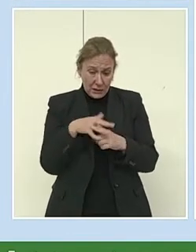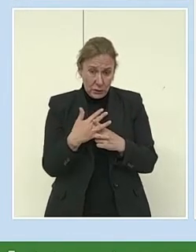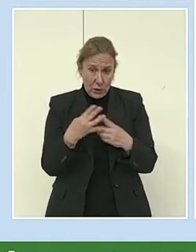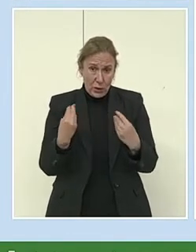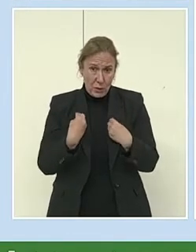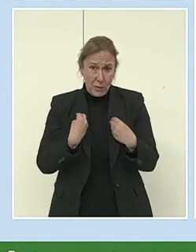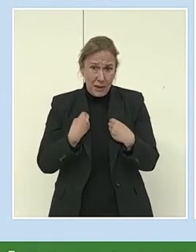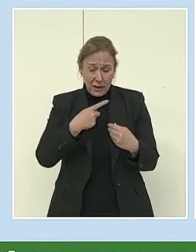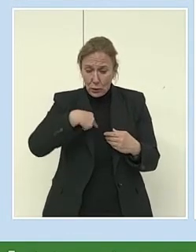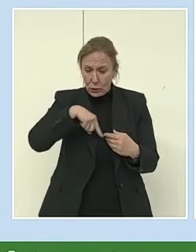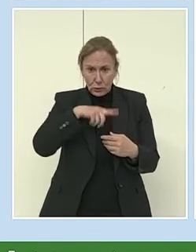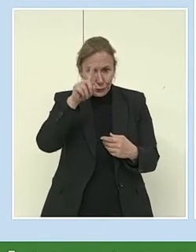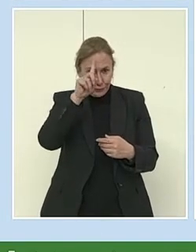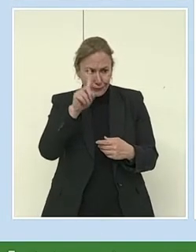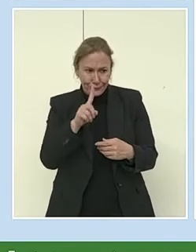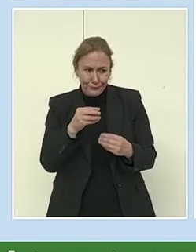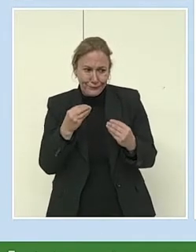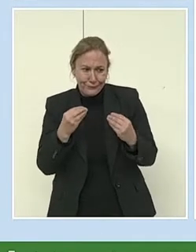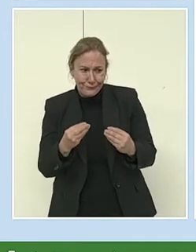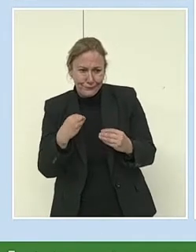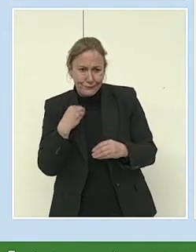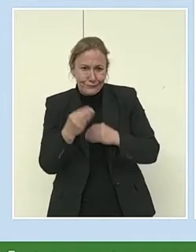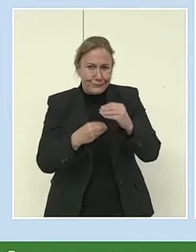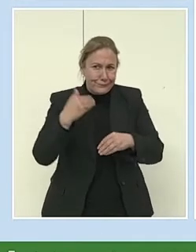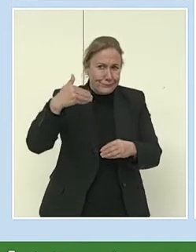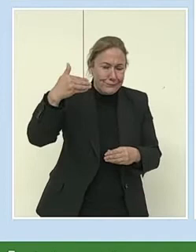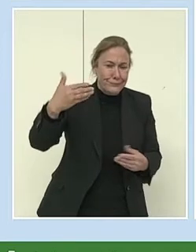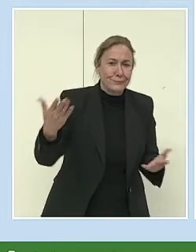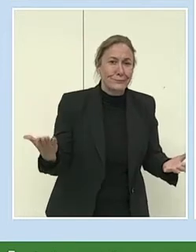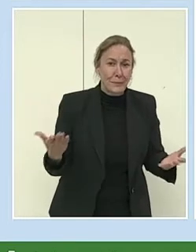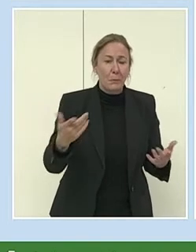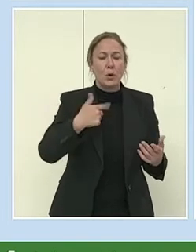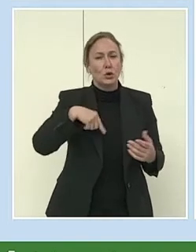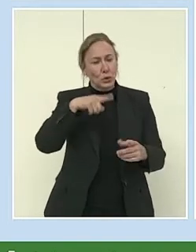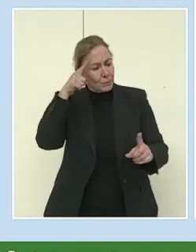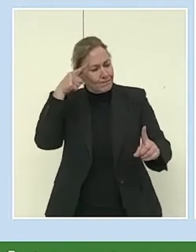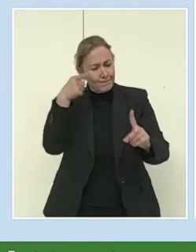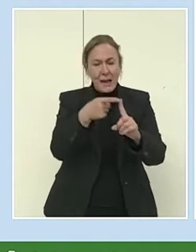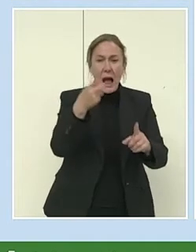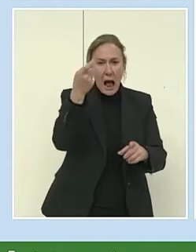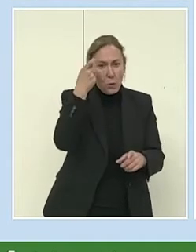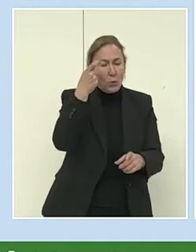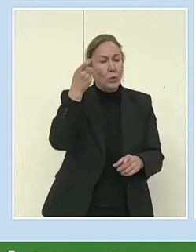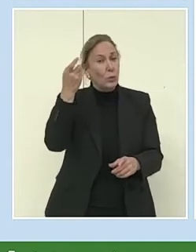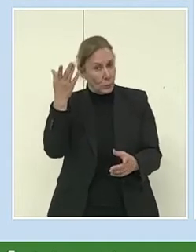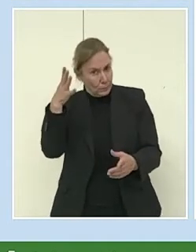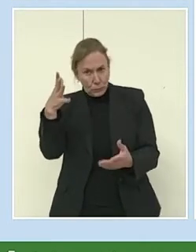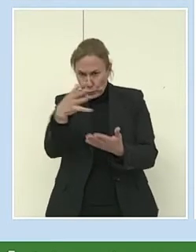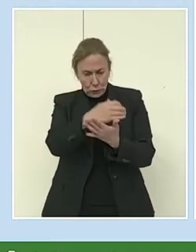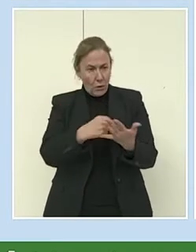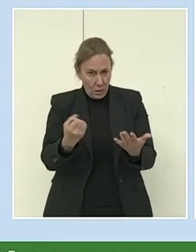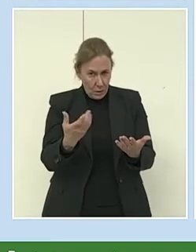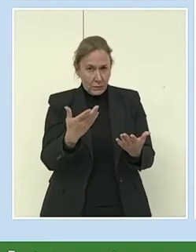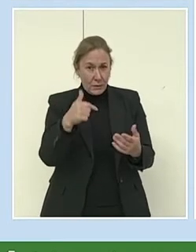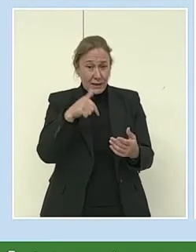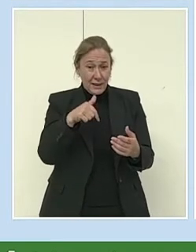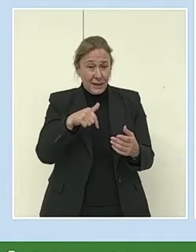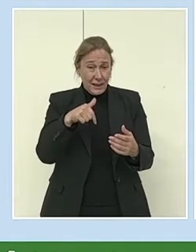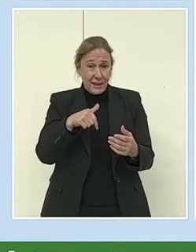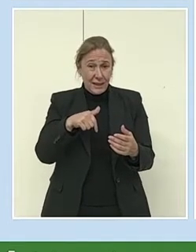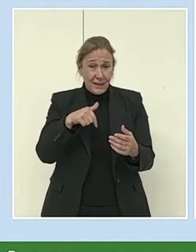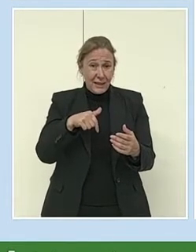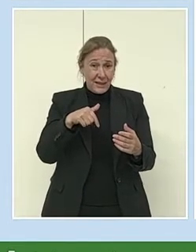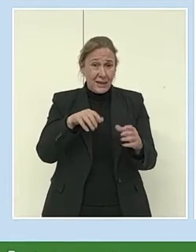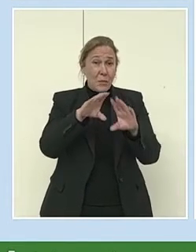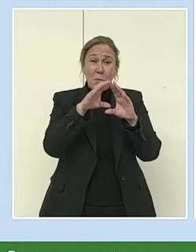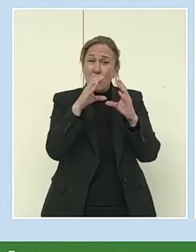que no sabemos muy bien qué hacer, ¿no? Pero bueno, como nos vamos a dedicar a las alumnas y a los alumnos en este mundo hiperconectado, necesitamos